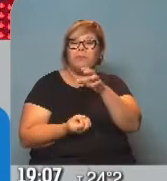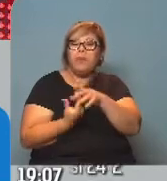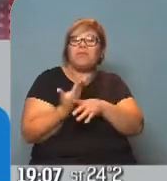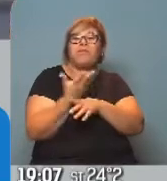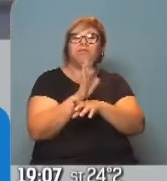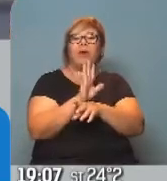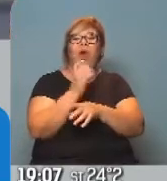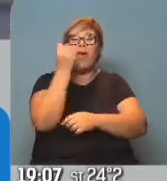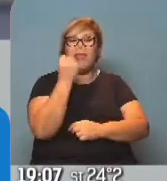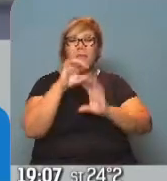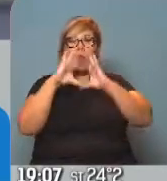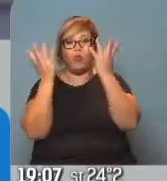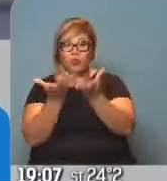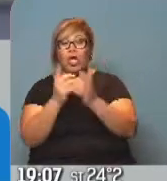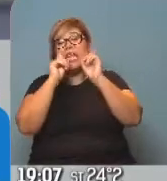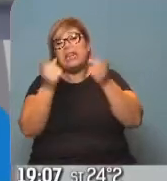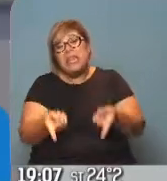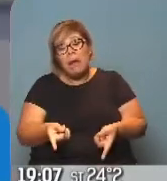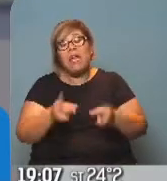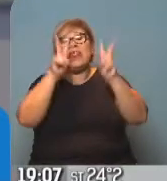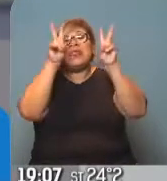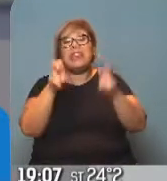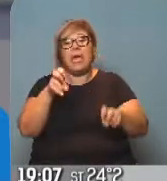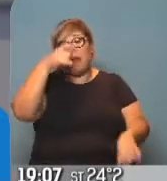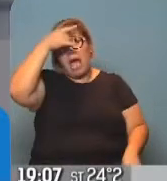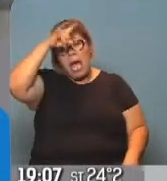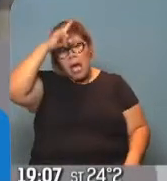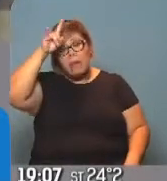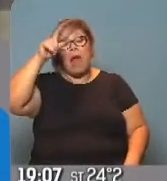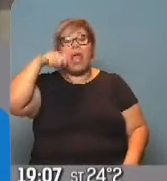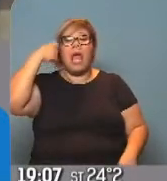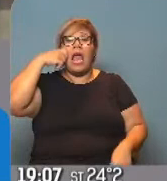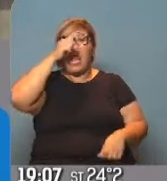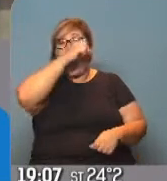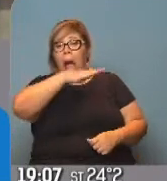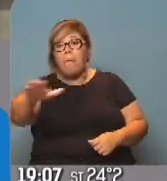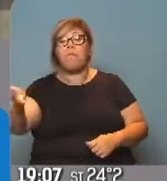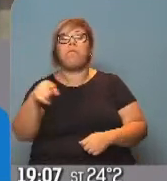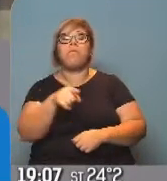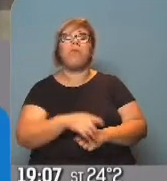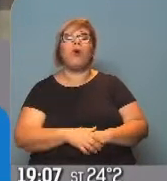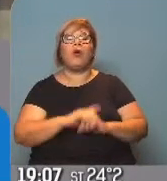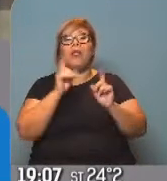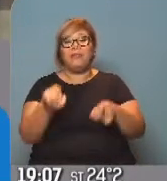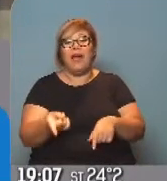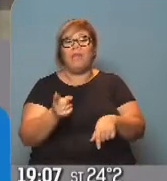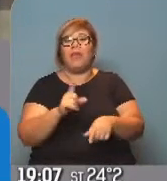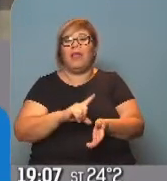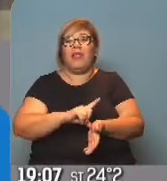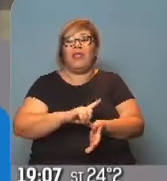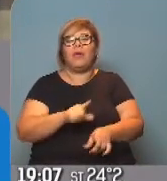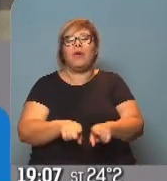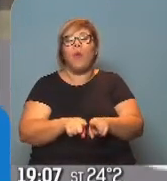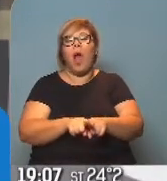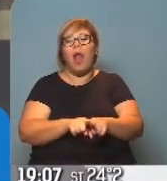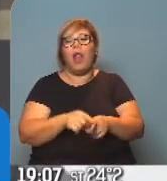del sector agropecuario se está demorando un poquito porque justamente ven todo lo que está pasando con el mercado cambiar y por ahí deciden frenar un